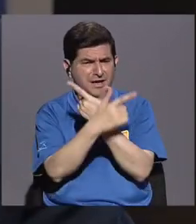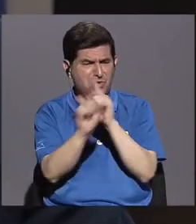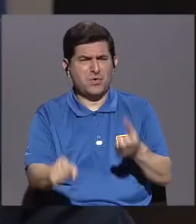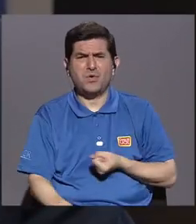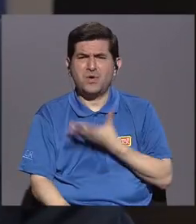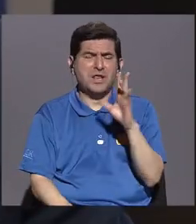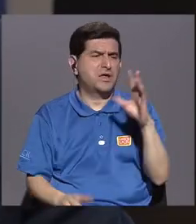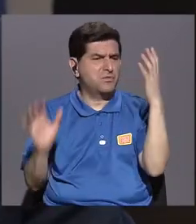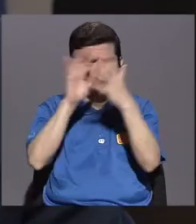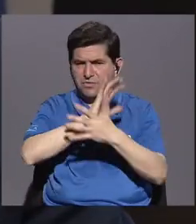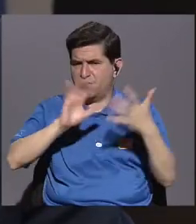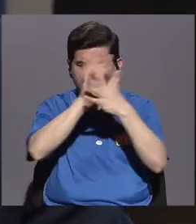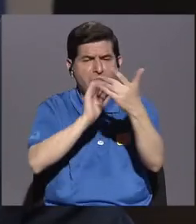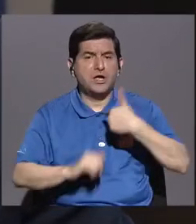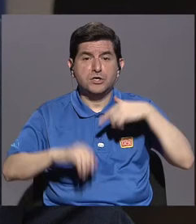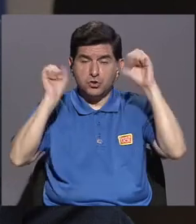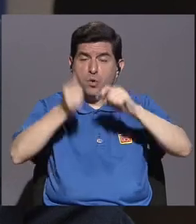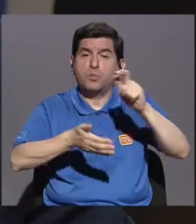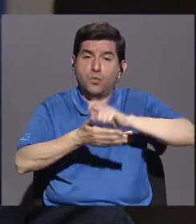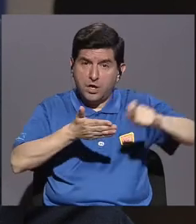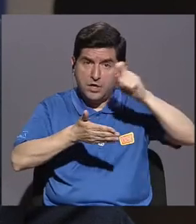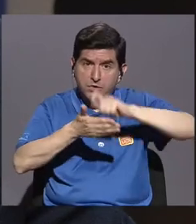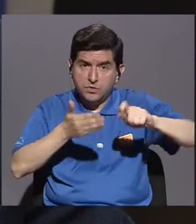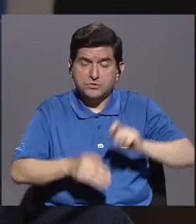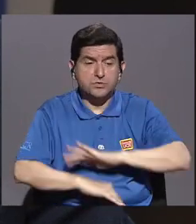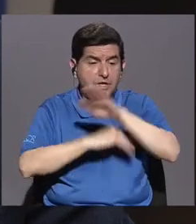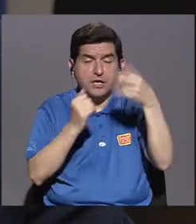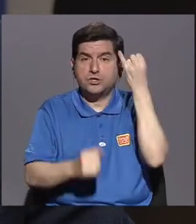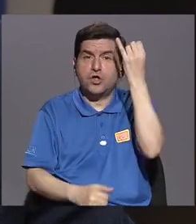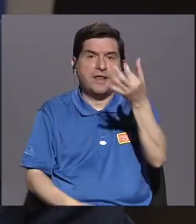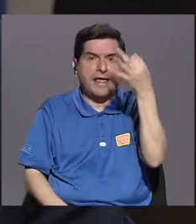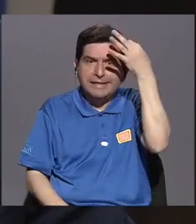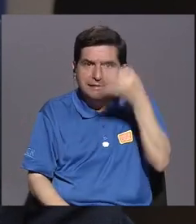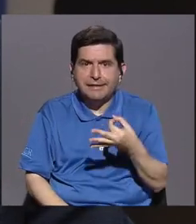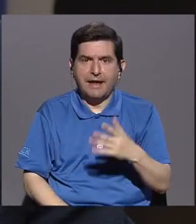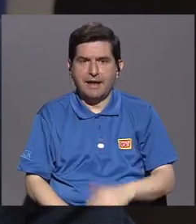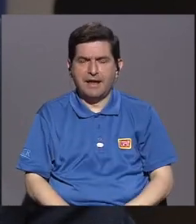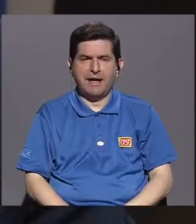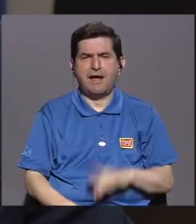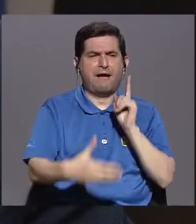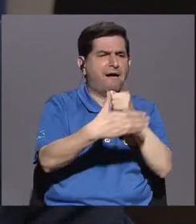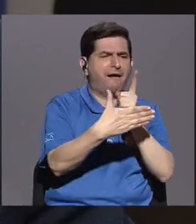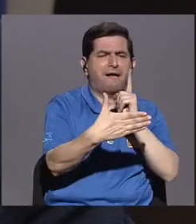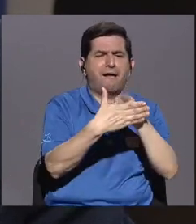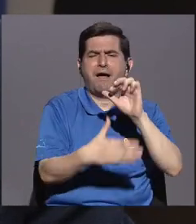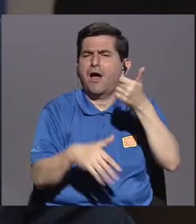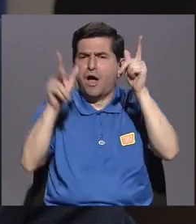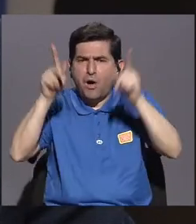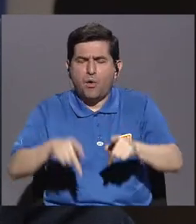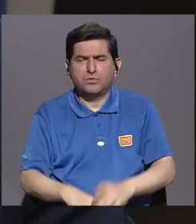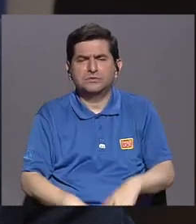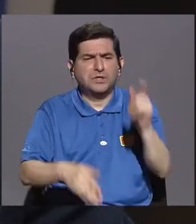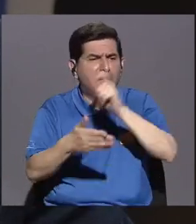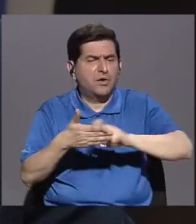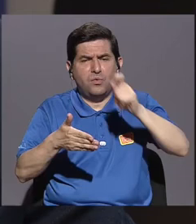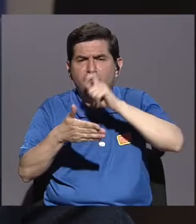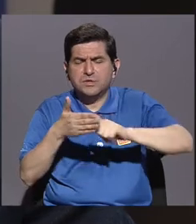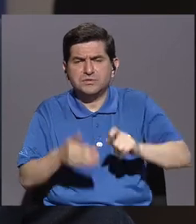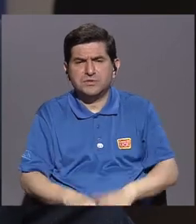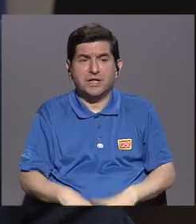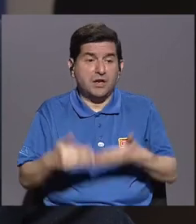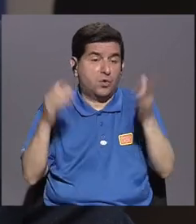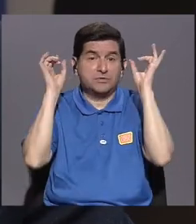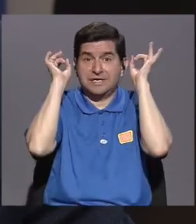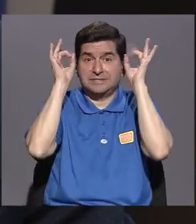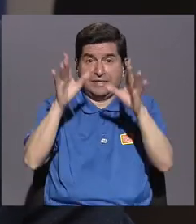expresión no se confunda con que yo puedo escribir cuanta idea se me ocurra, calumniando a quien sea y escribiendo cuanta